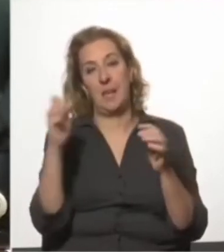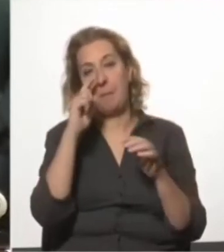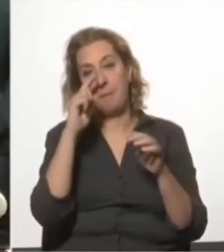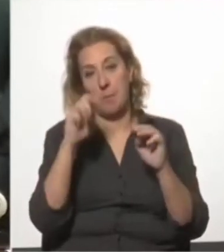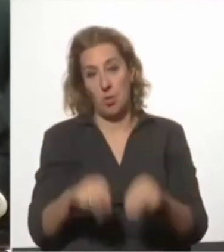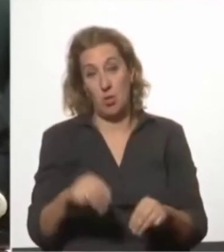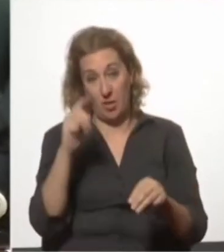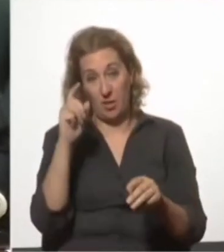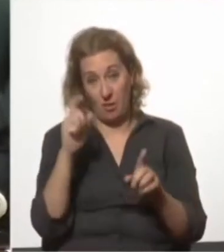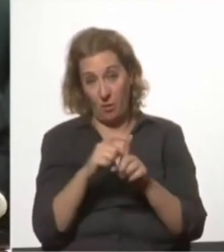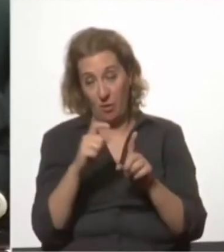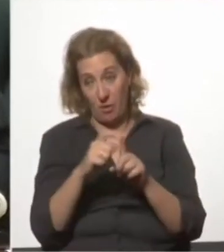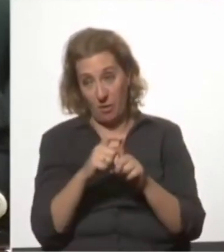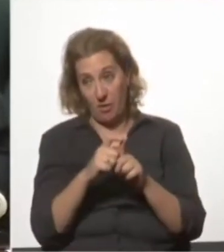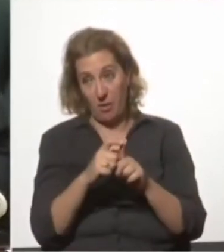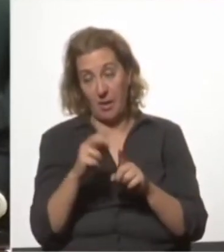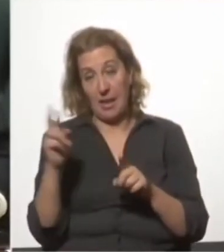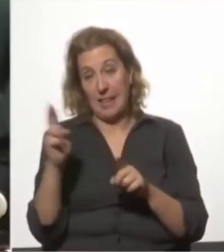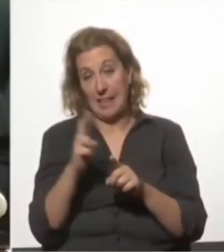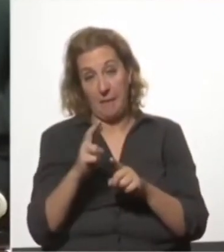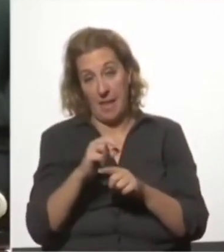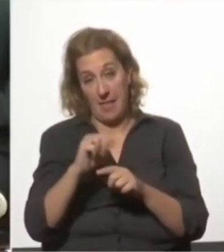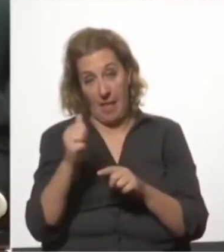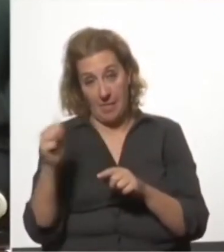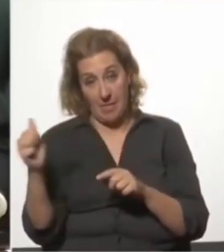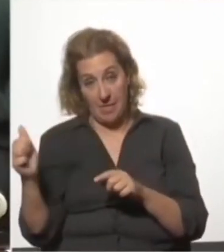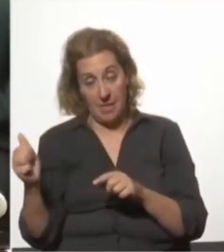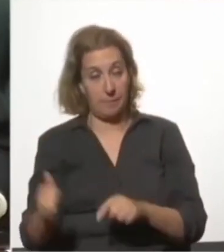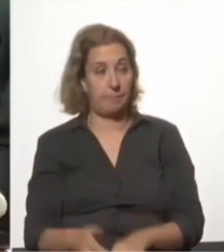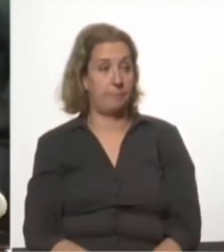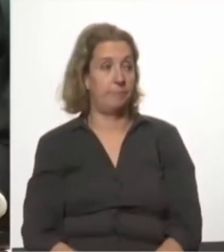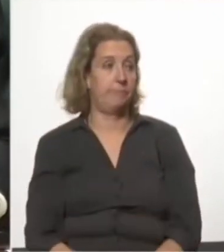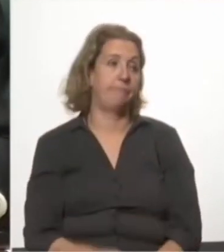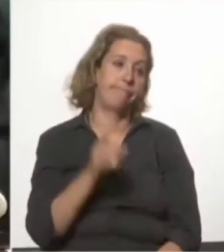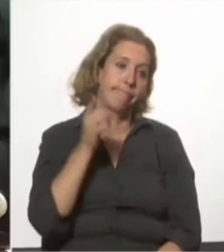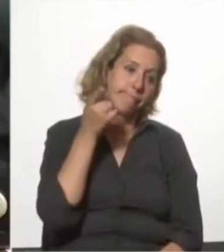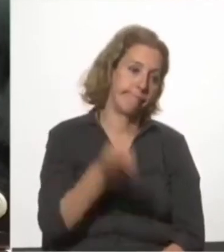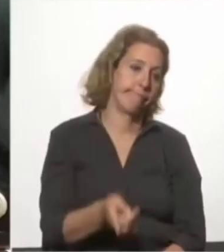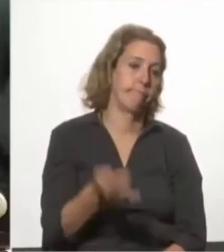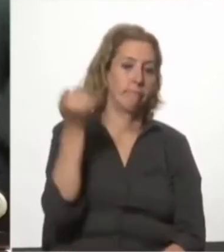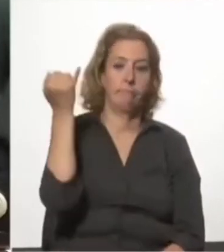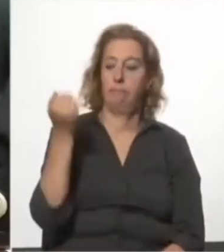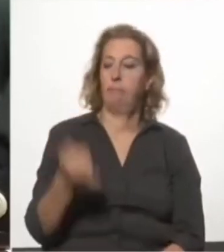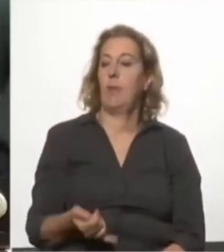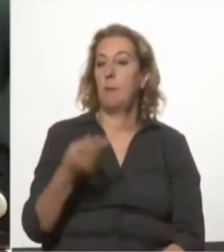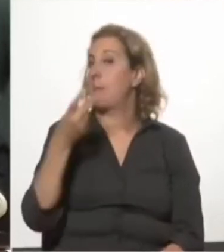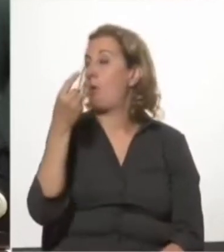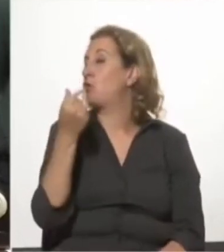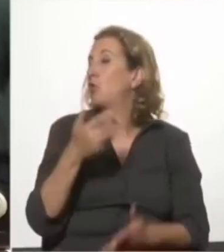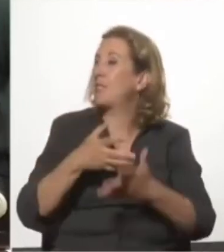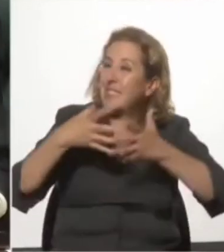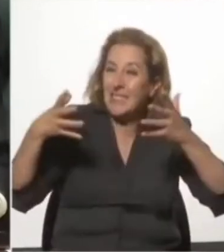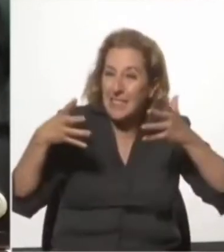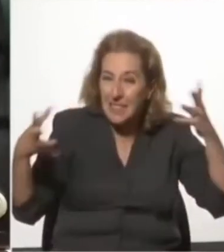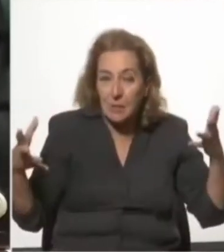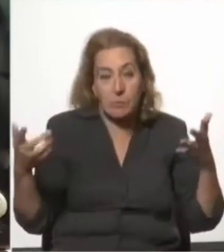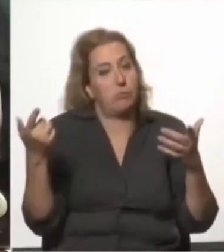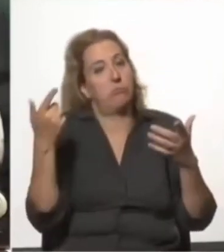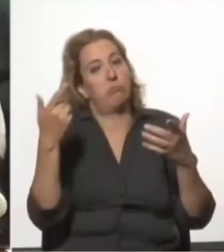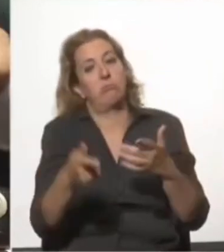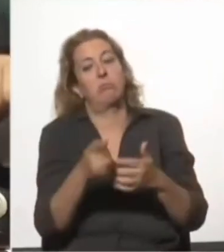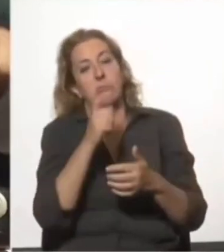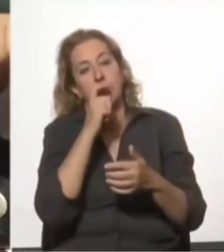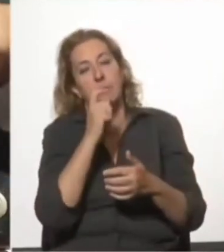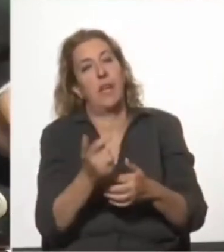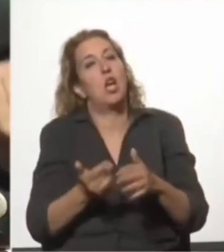dólares de rentabilidad. Eso, si pasa a ser un monto excesivo, implicaría tener que